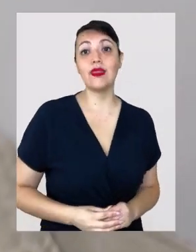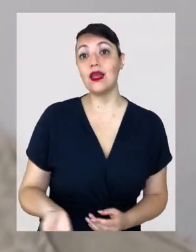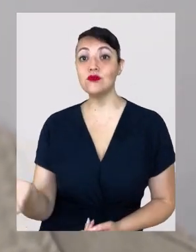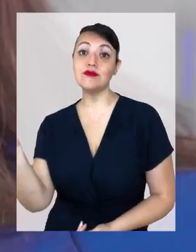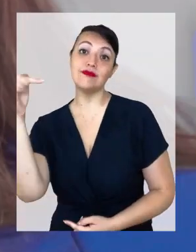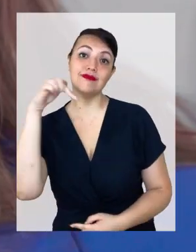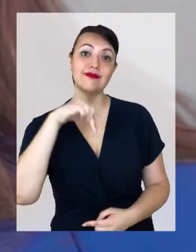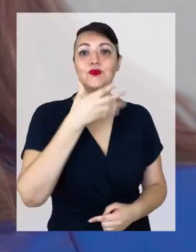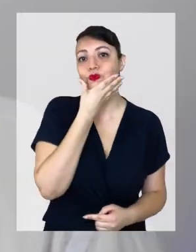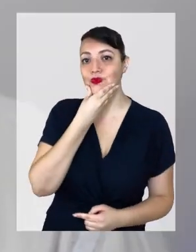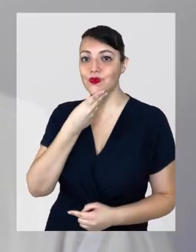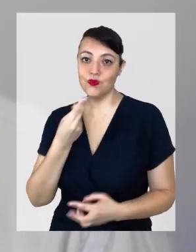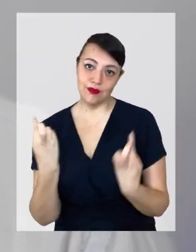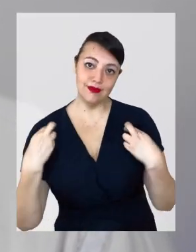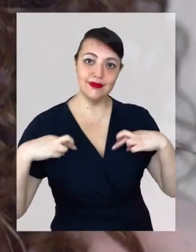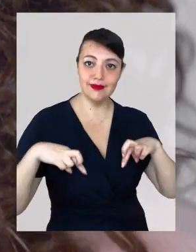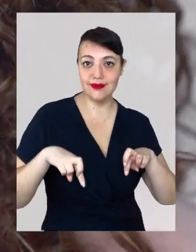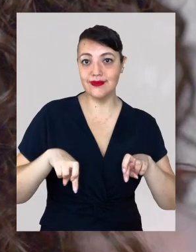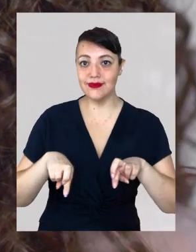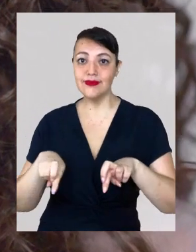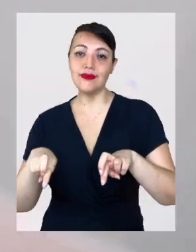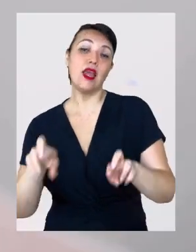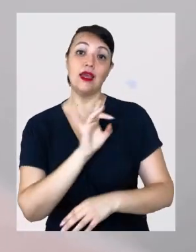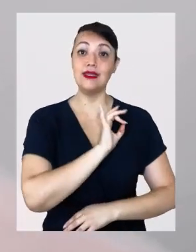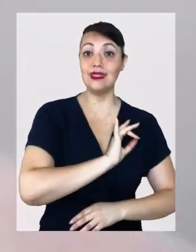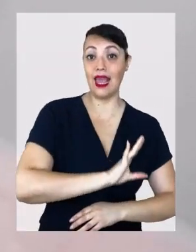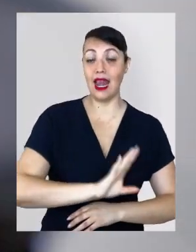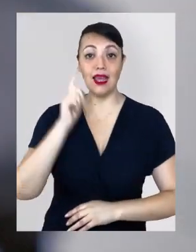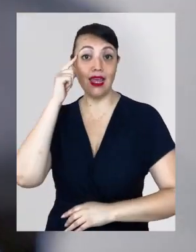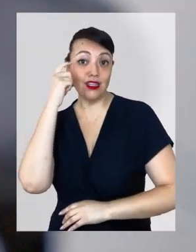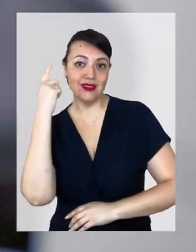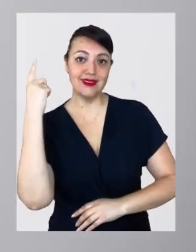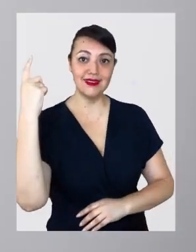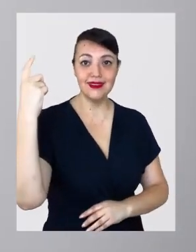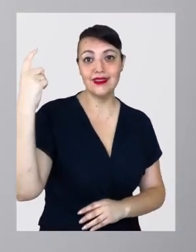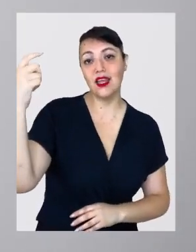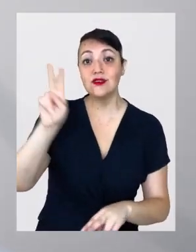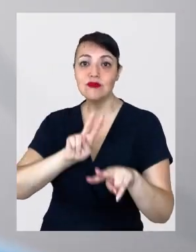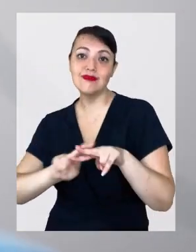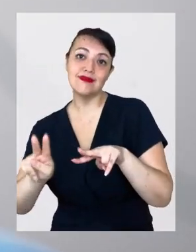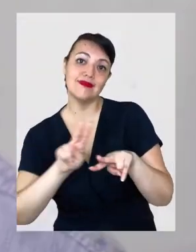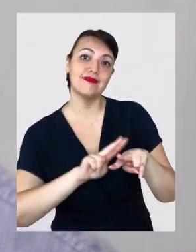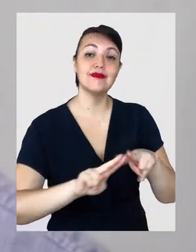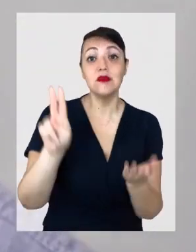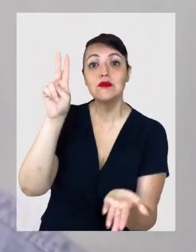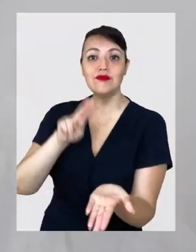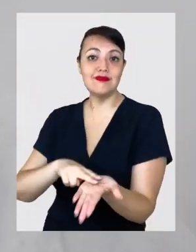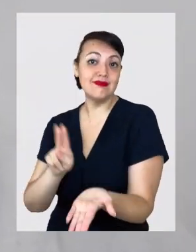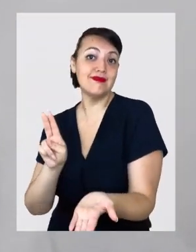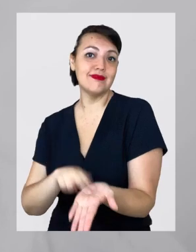Se nos viene una linda oportunidad, que el Chile que soñamos se haga realidad.